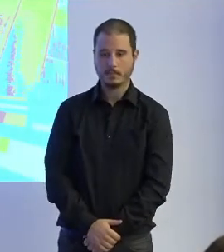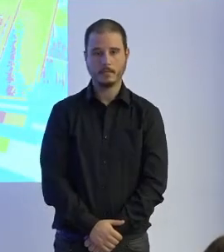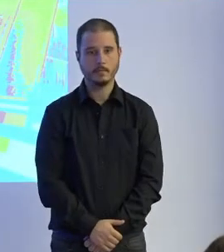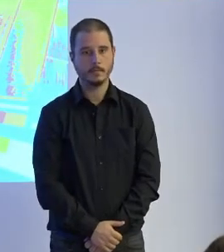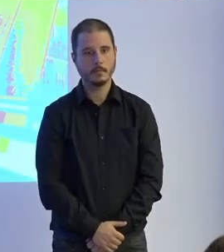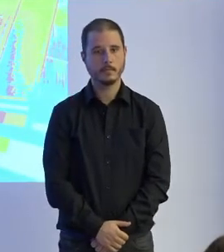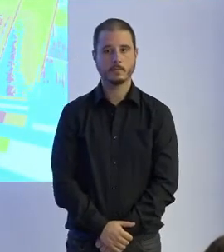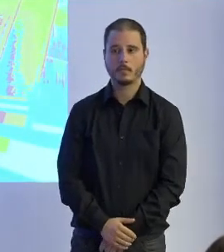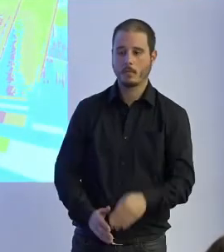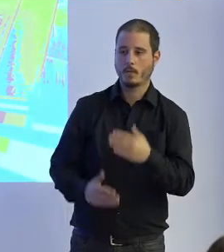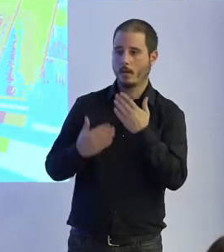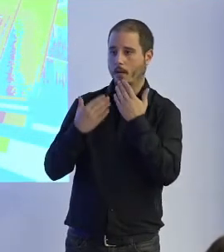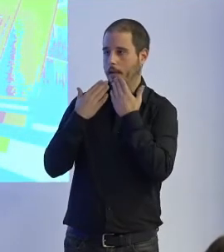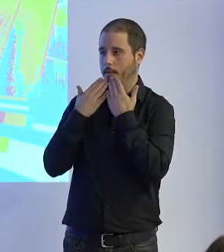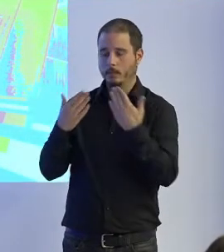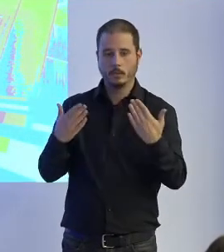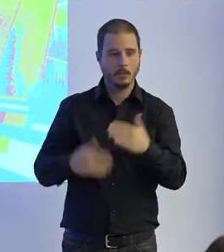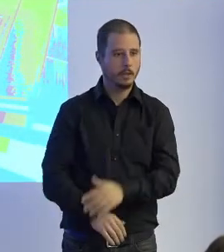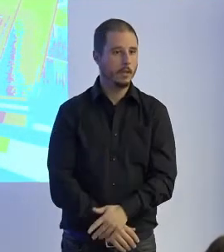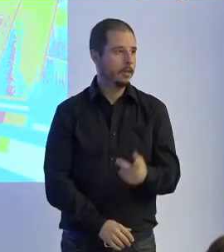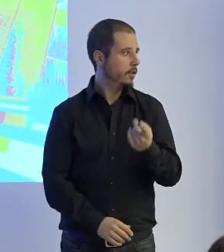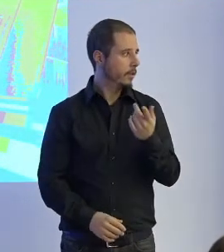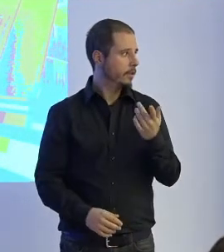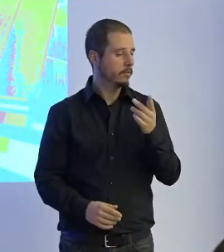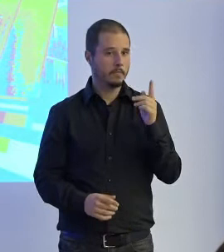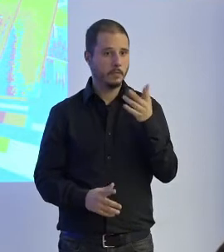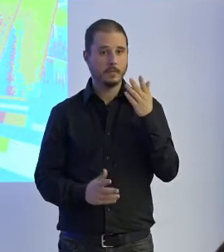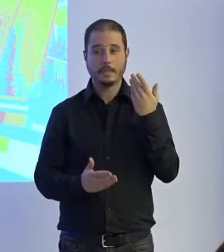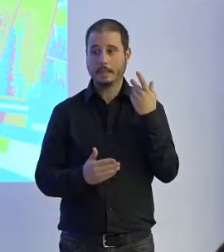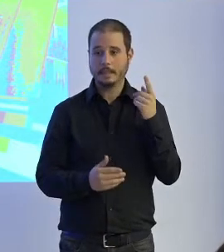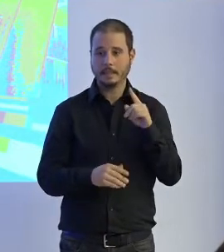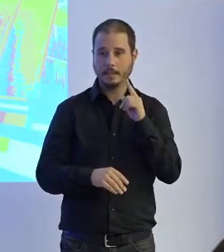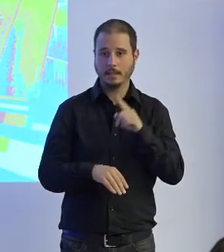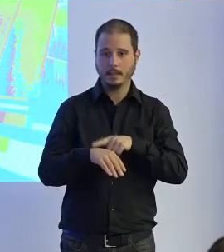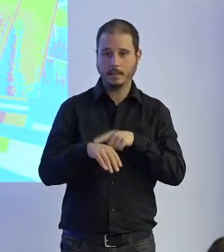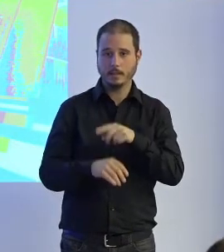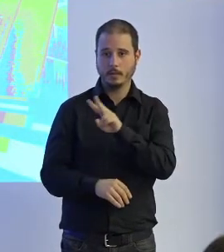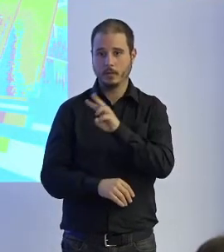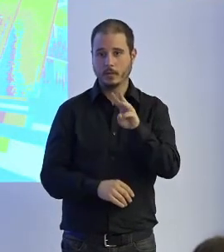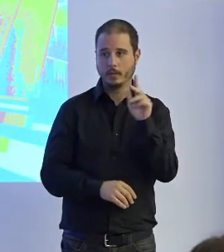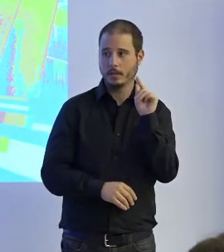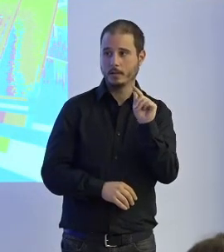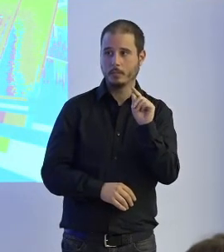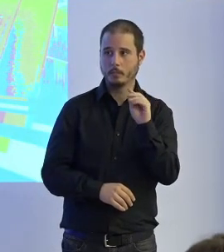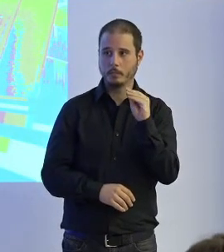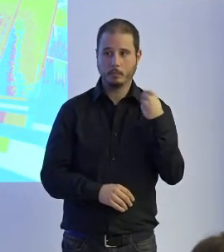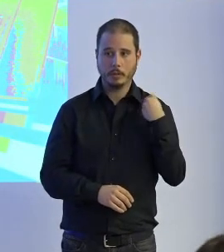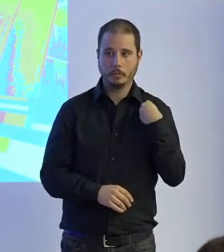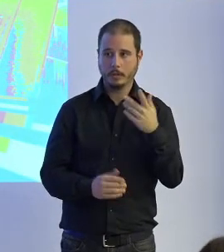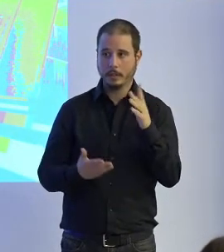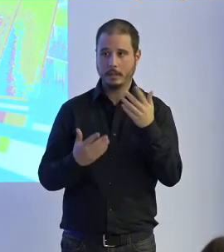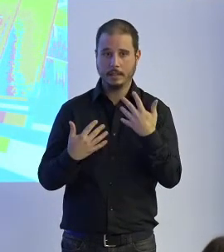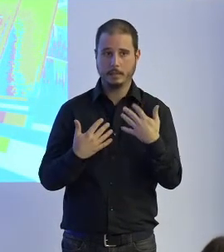muchísimas gracias yo creo que nos da tiempo a dos o tres preguntas rápidas ya sé que vamos algo mal de tiempo pero